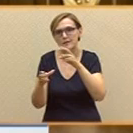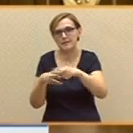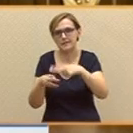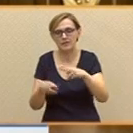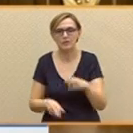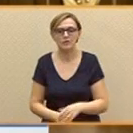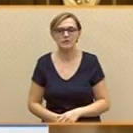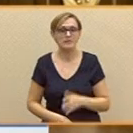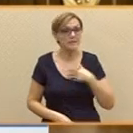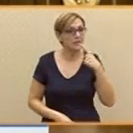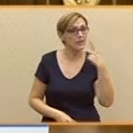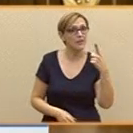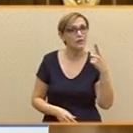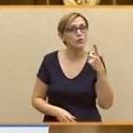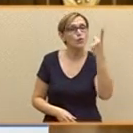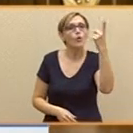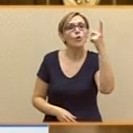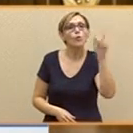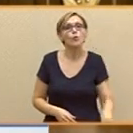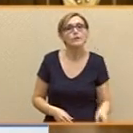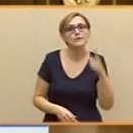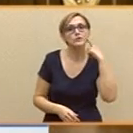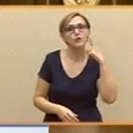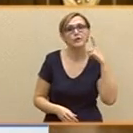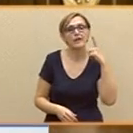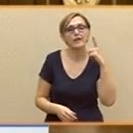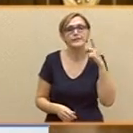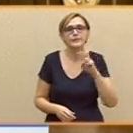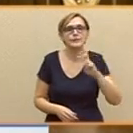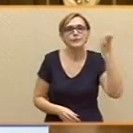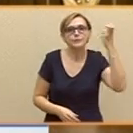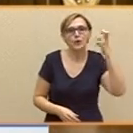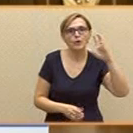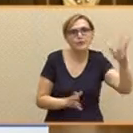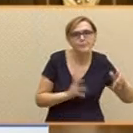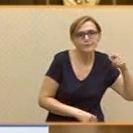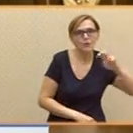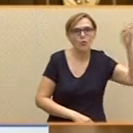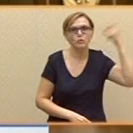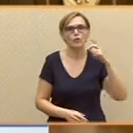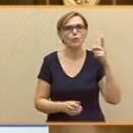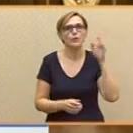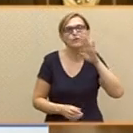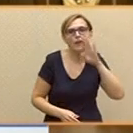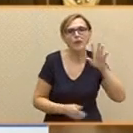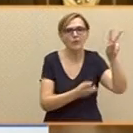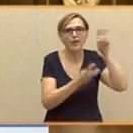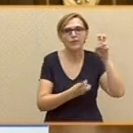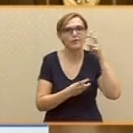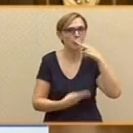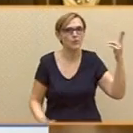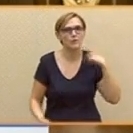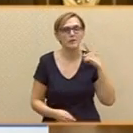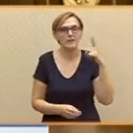decir que un procesado por malversación y prevaricación no necesita dimitir. Lo mismo que un imputado por defraudar a la hacienda pública. Con su acuerdo, ni Chávez,